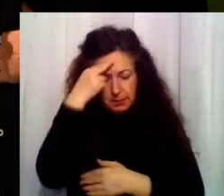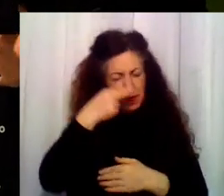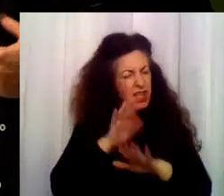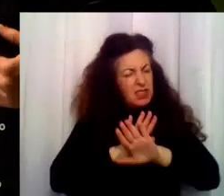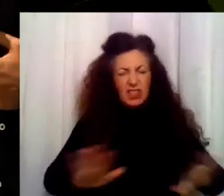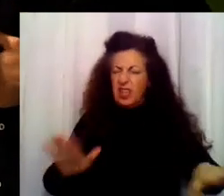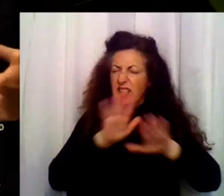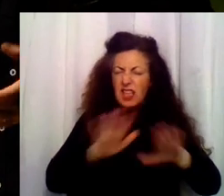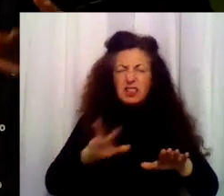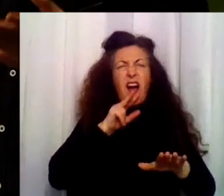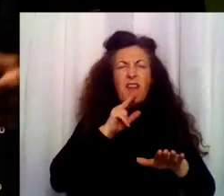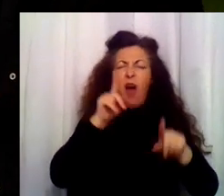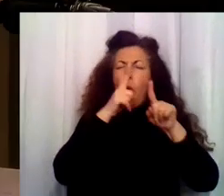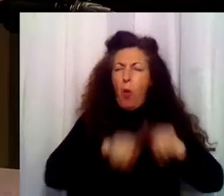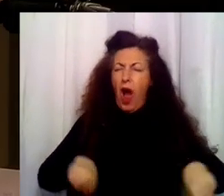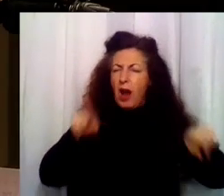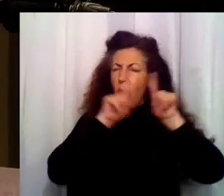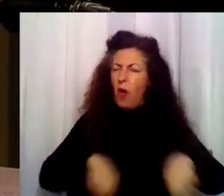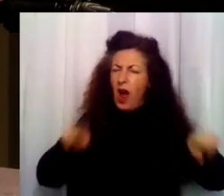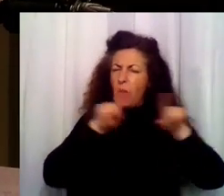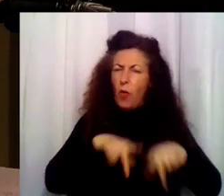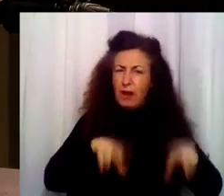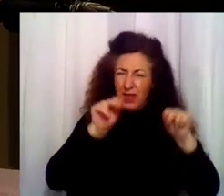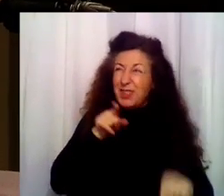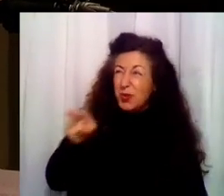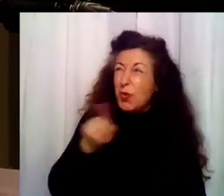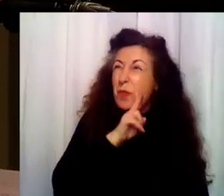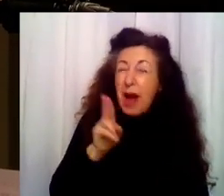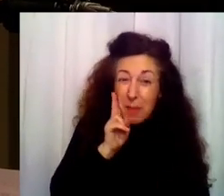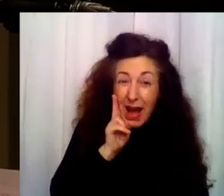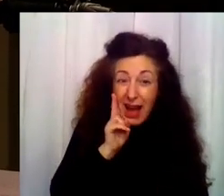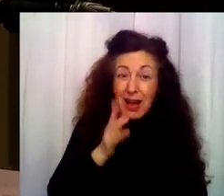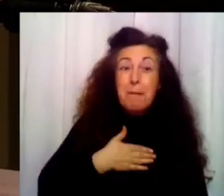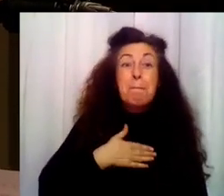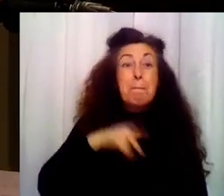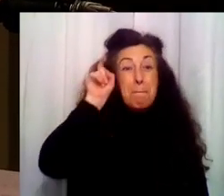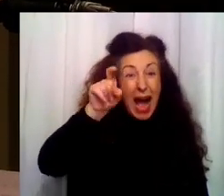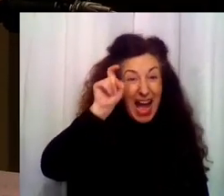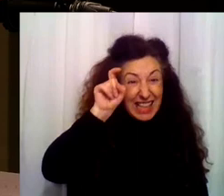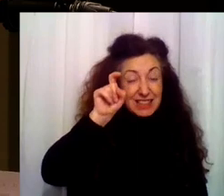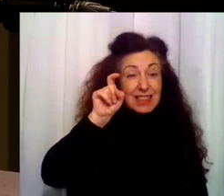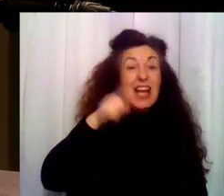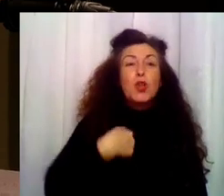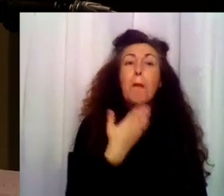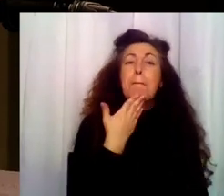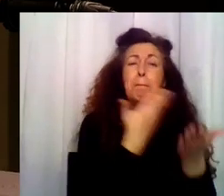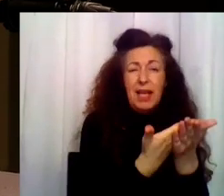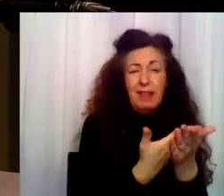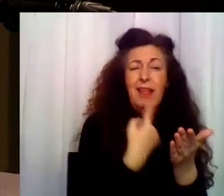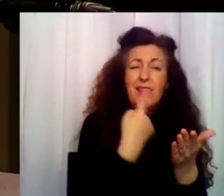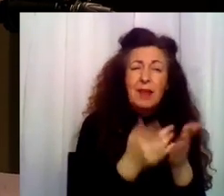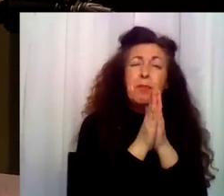pasarnos la vida hablando de lo mismo. Y tú, mamá, mamá, mi maestra hizo lo que yo le pedí. Le dije,